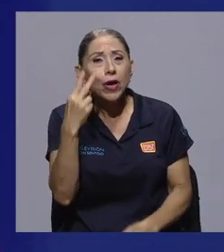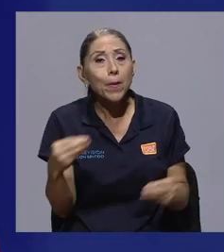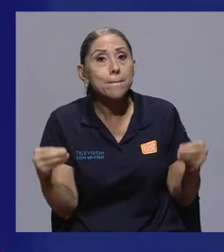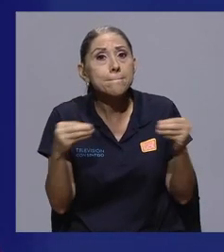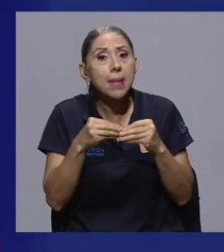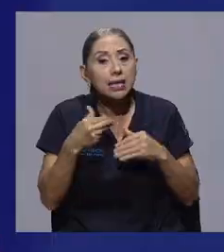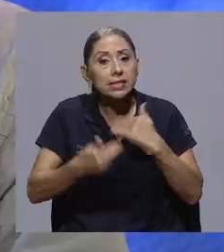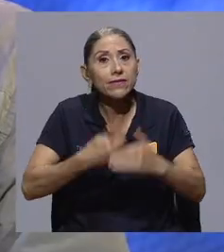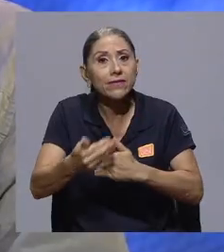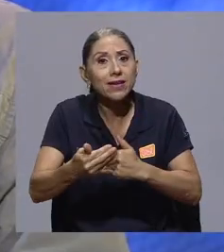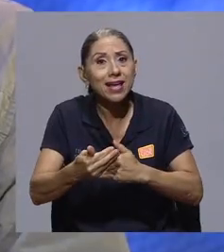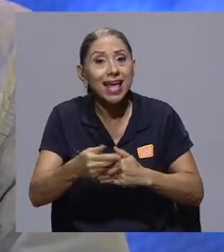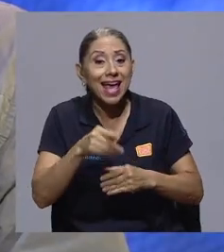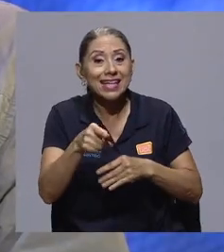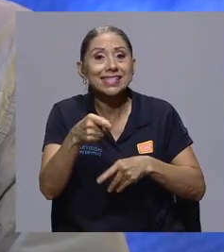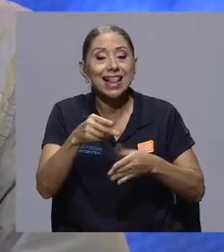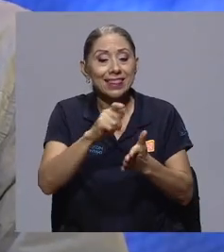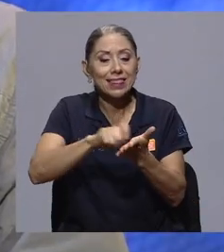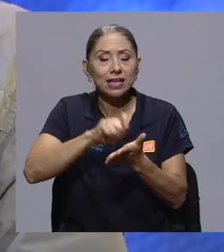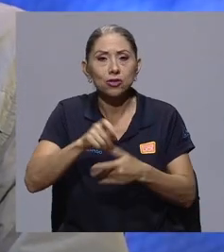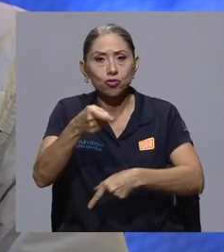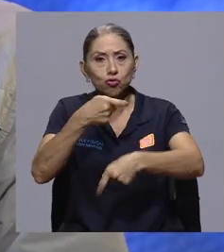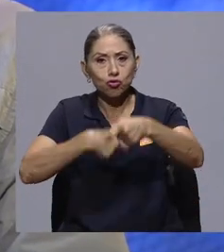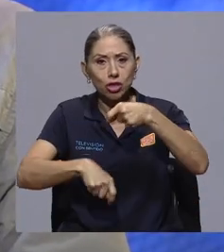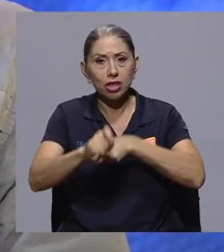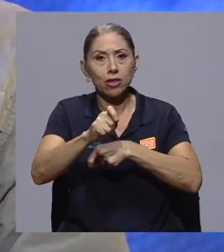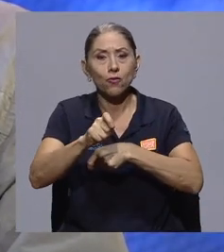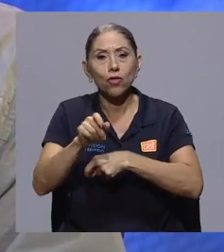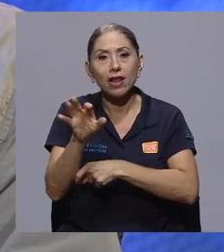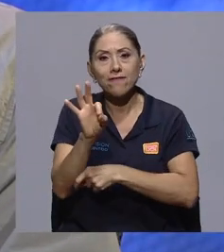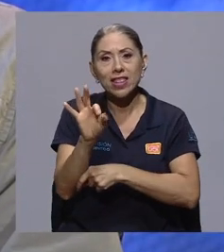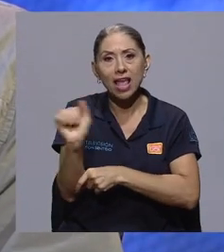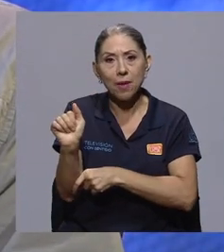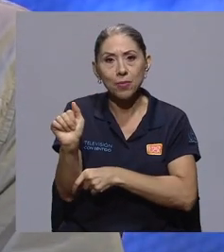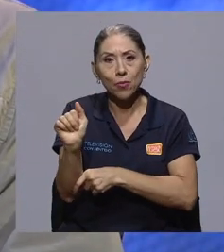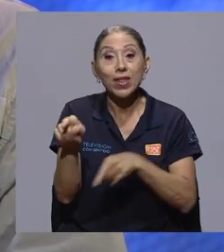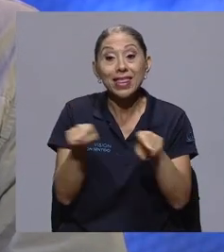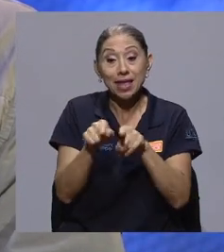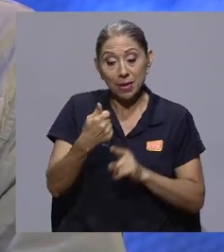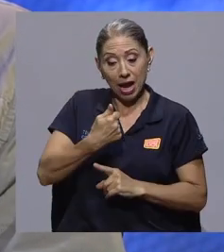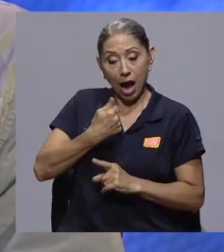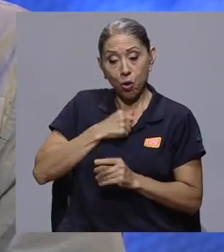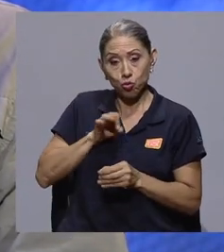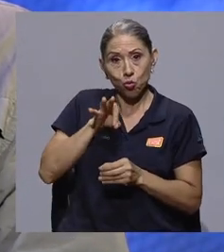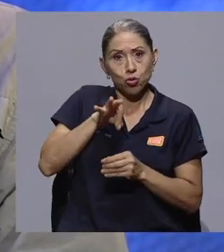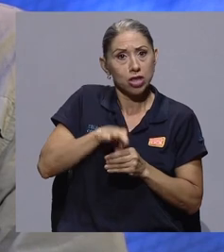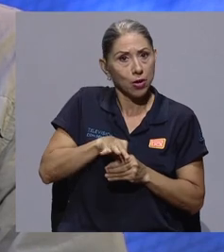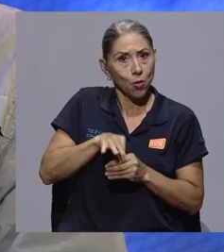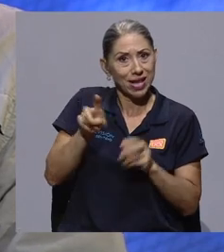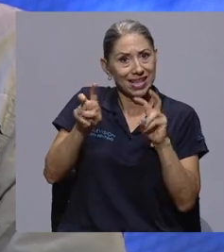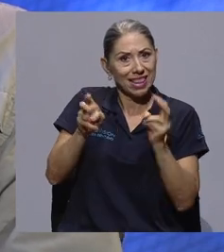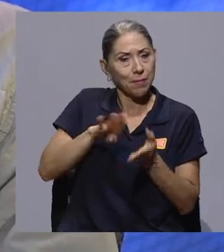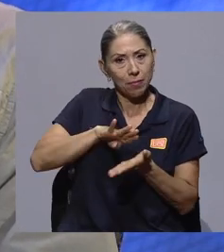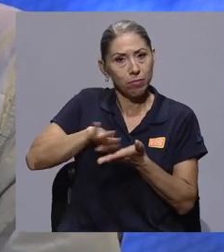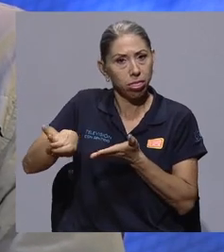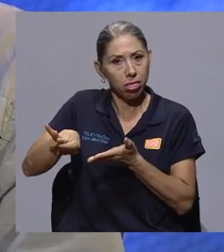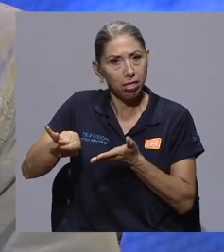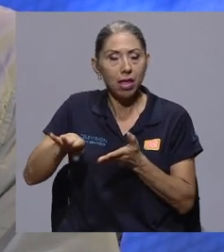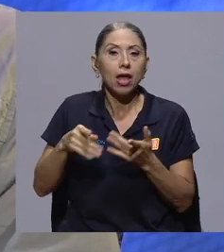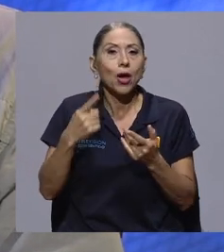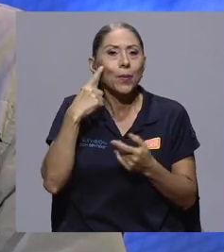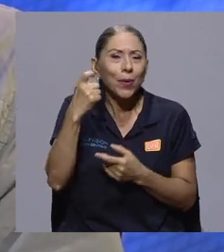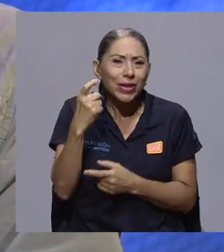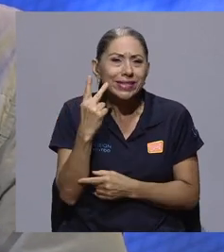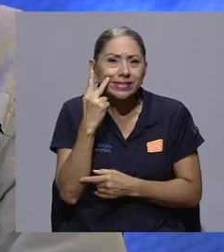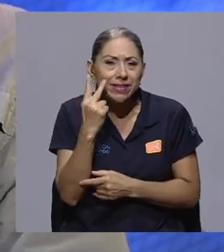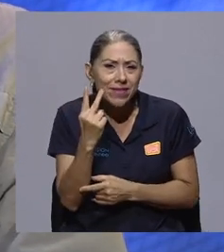que tiene más viabilidad es el texto sustitutivo del Frente Amplio. Se excluyó el tema de autocultivo también, o el cultivo para consumo personal, porque se veía que